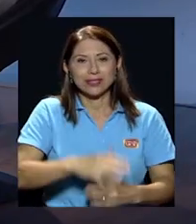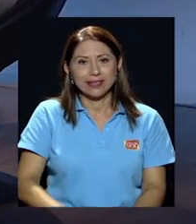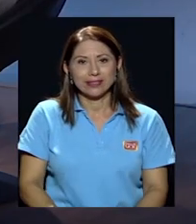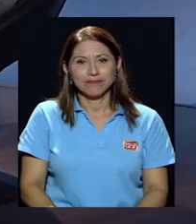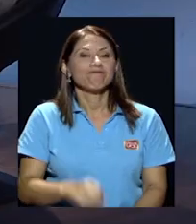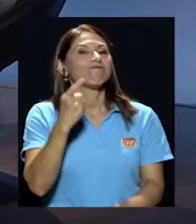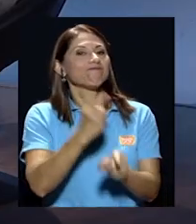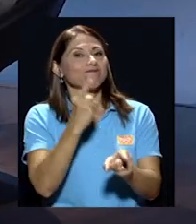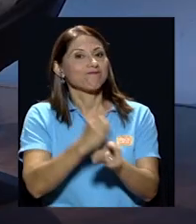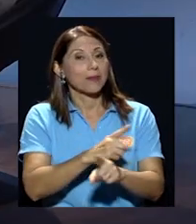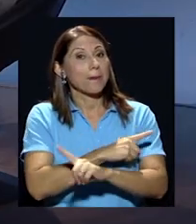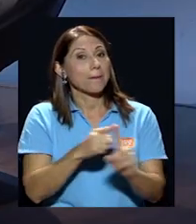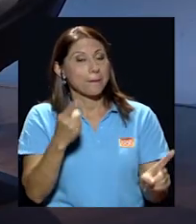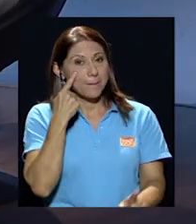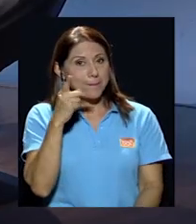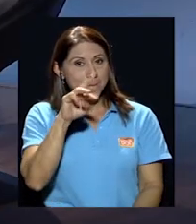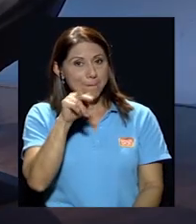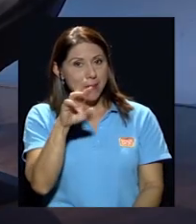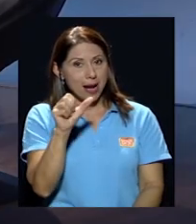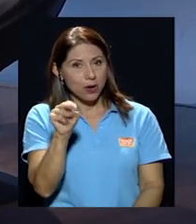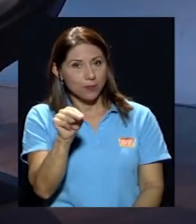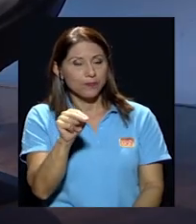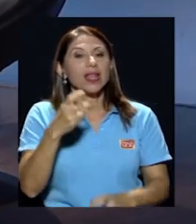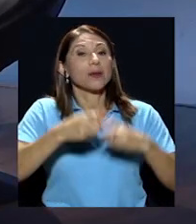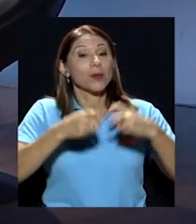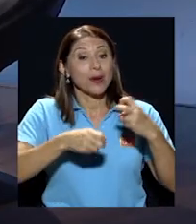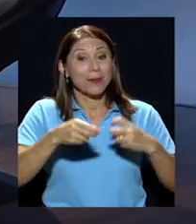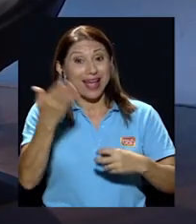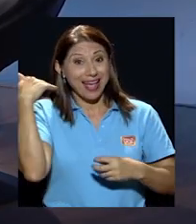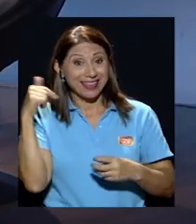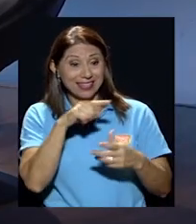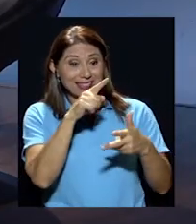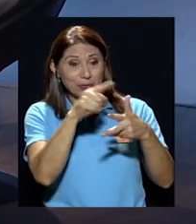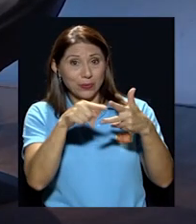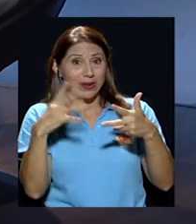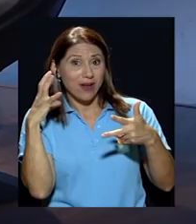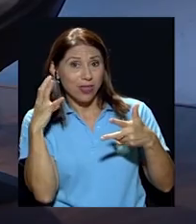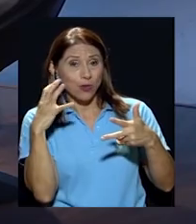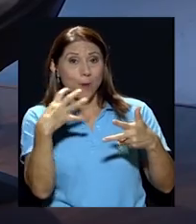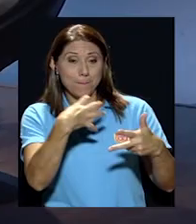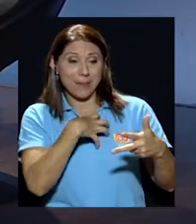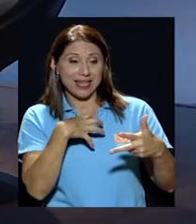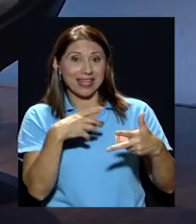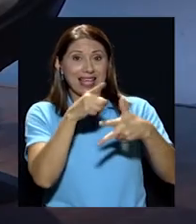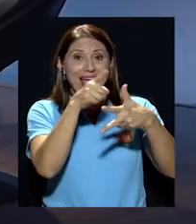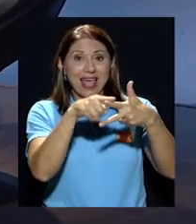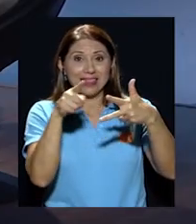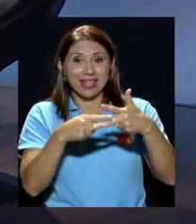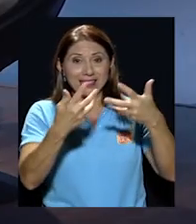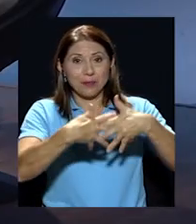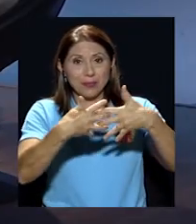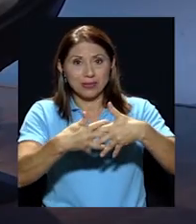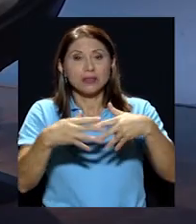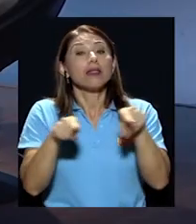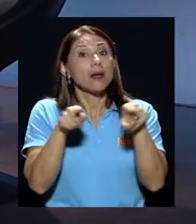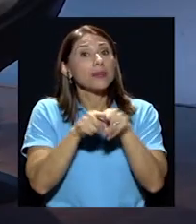es de que cuando esas estaciones de radio pertenecían a tres empresas incluso en su momento hasta más familiares las